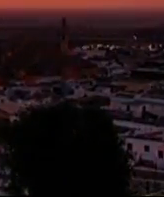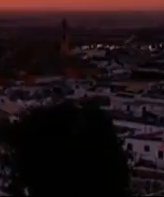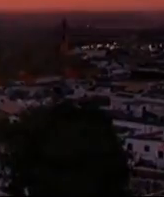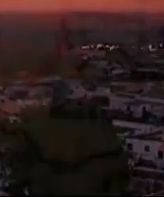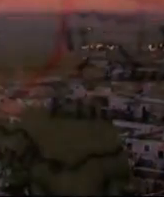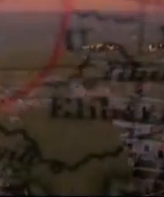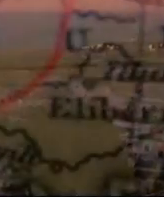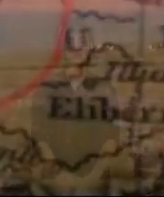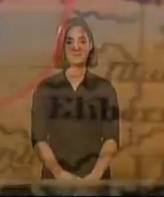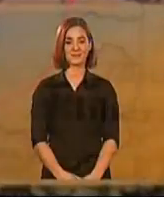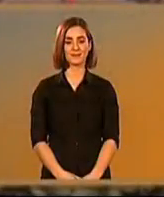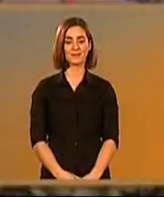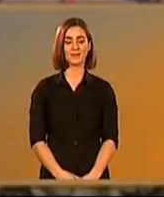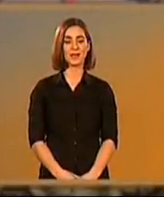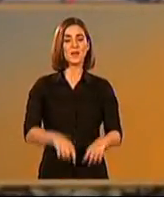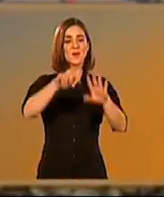El para la graza de